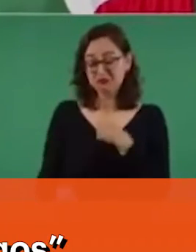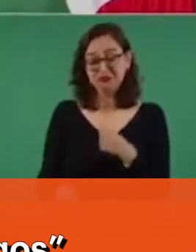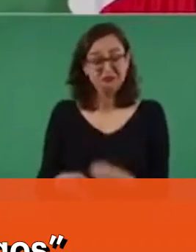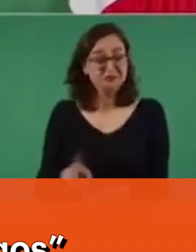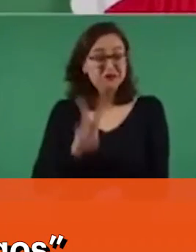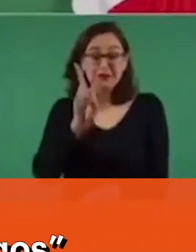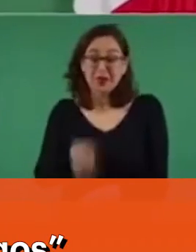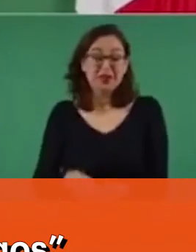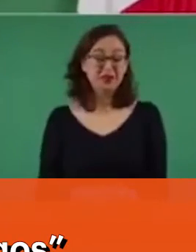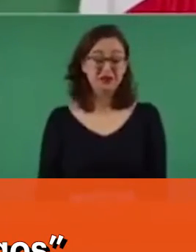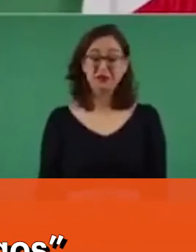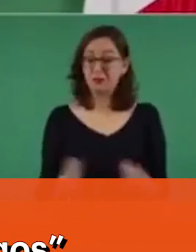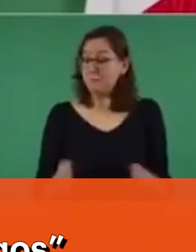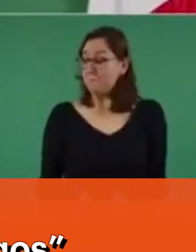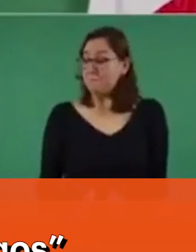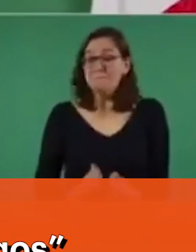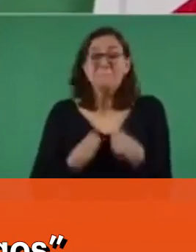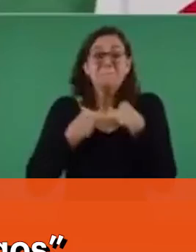vida.